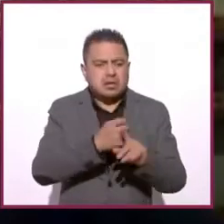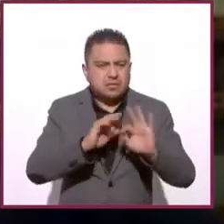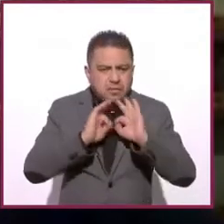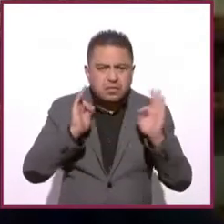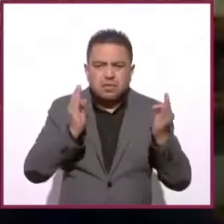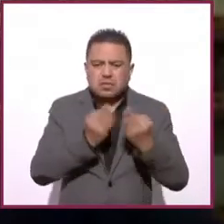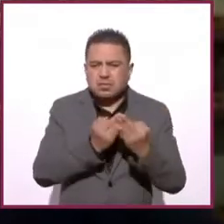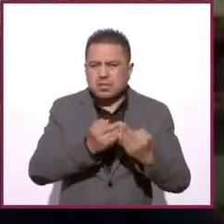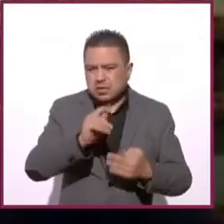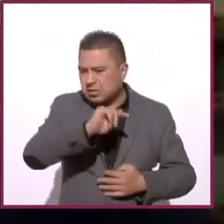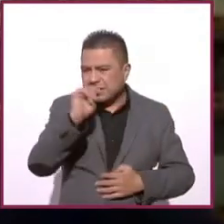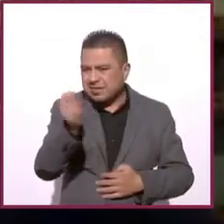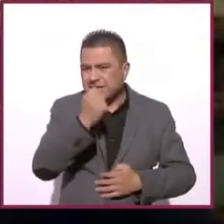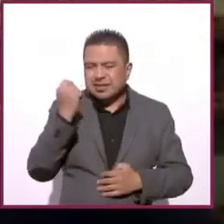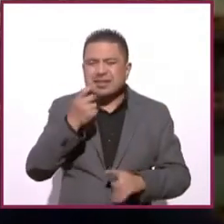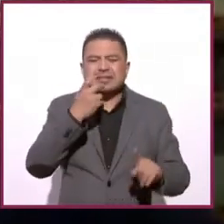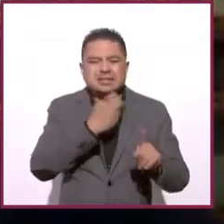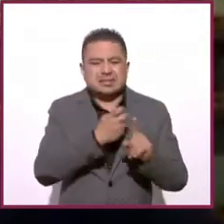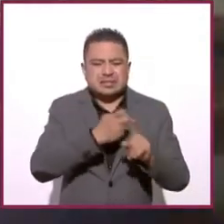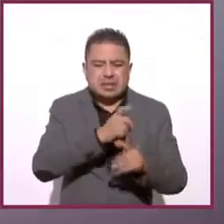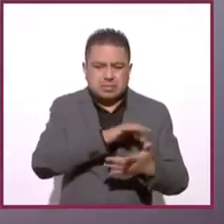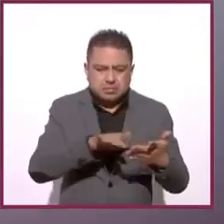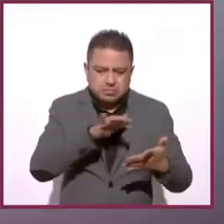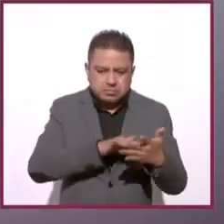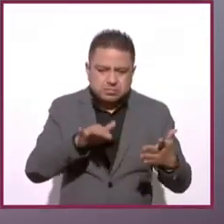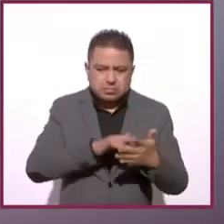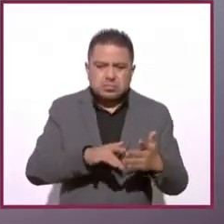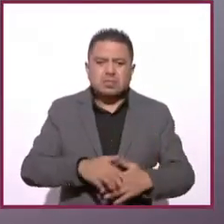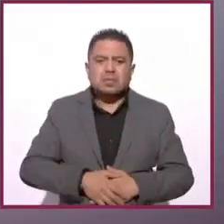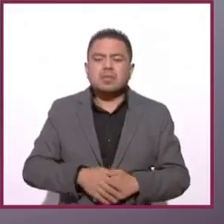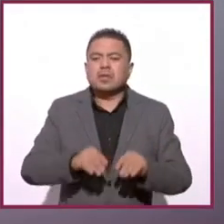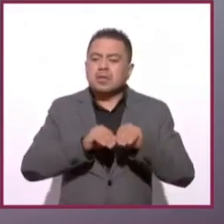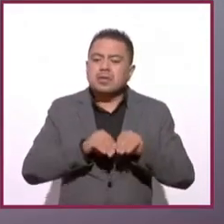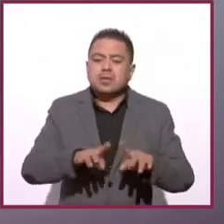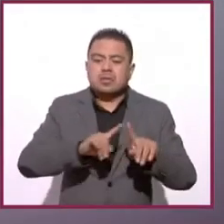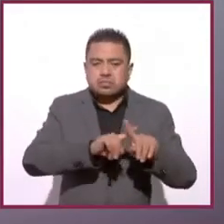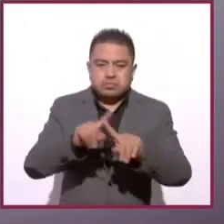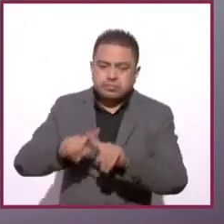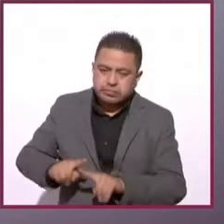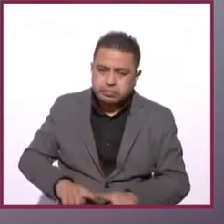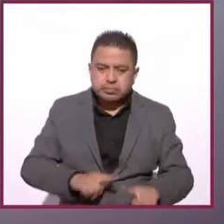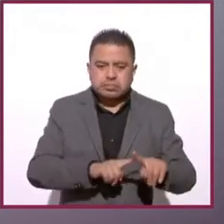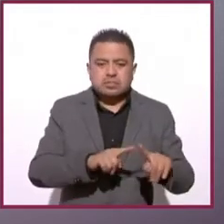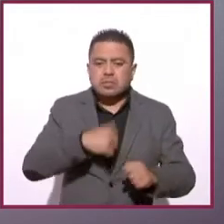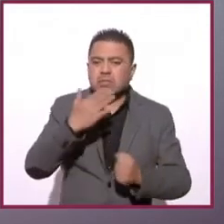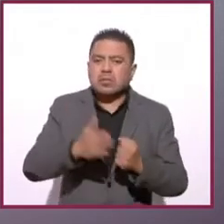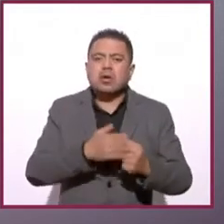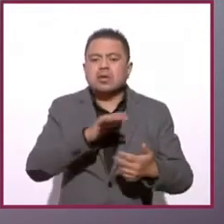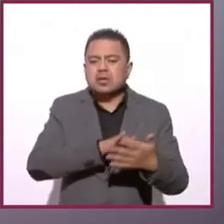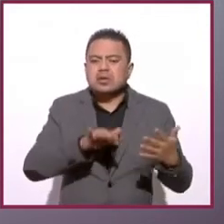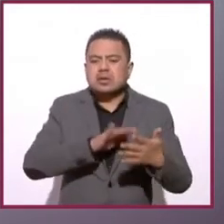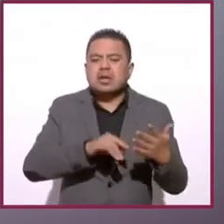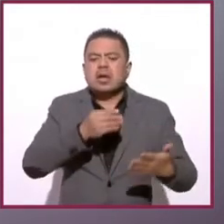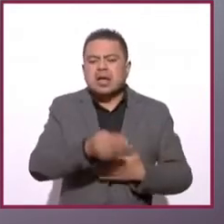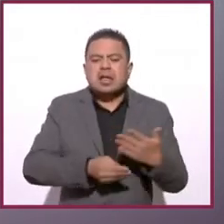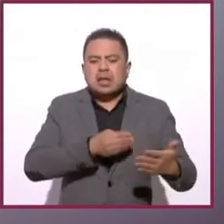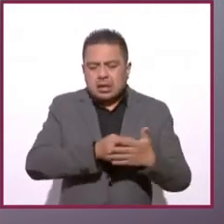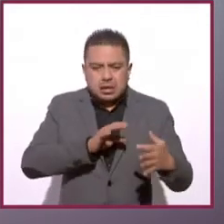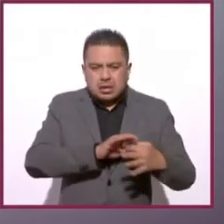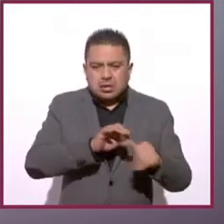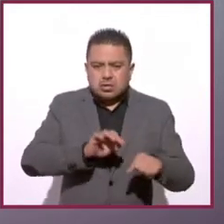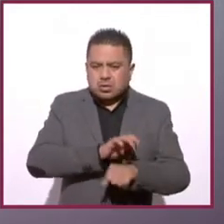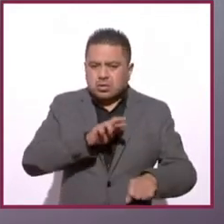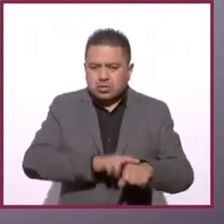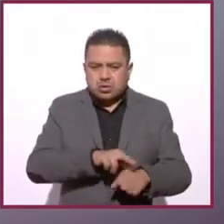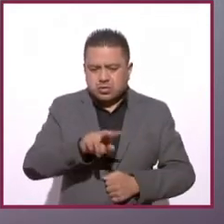telemático estas lecturas. Las transmisiones serán diferidas. La próxima lectura disponible corresponde al doctor